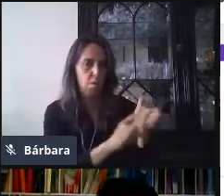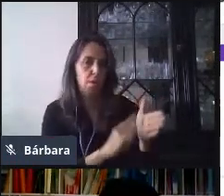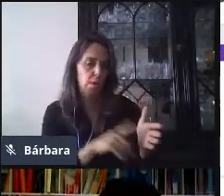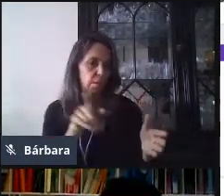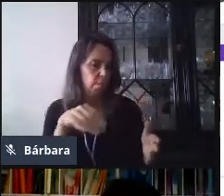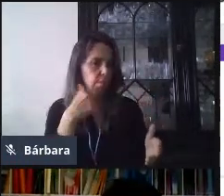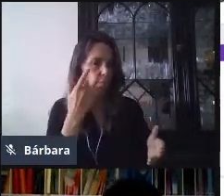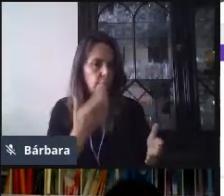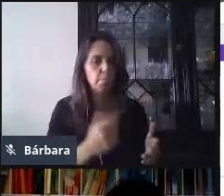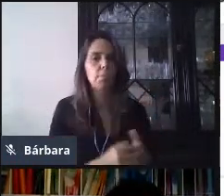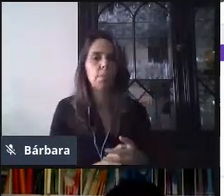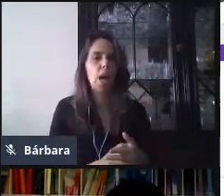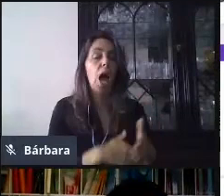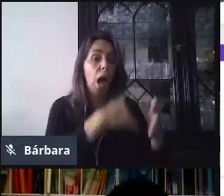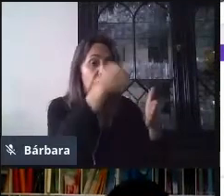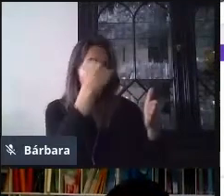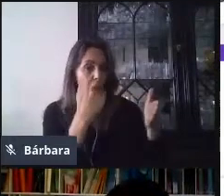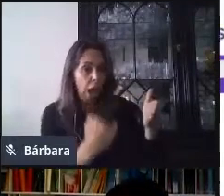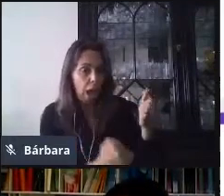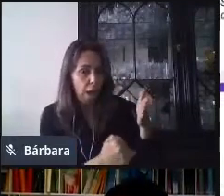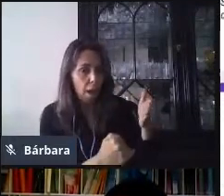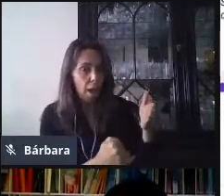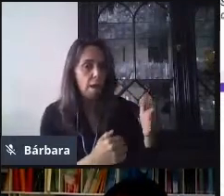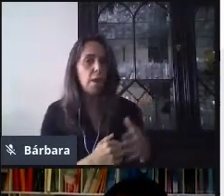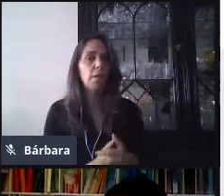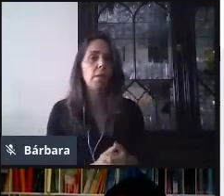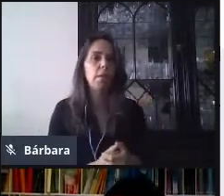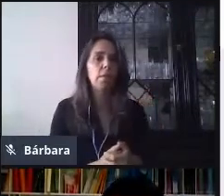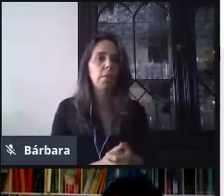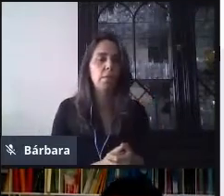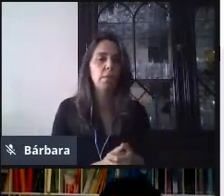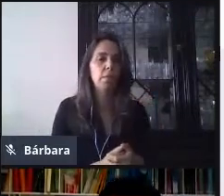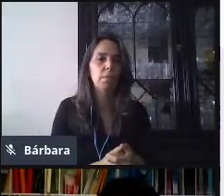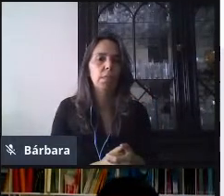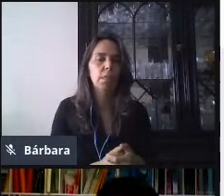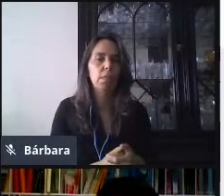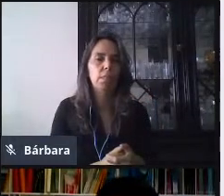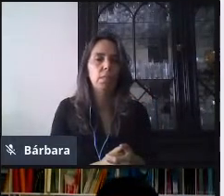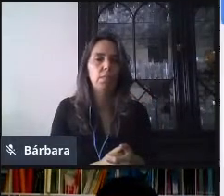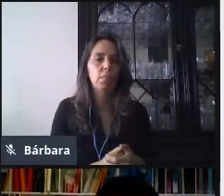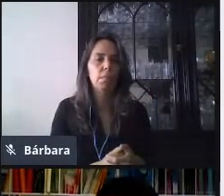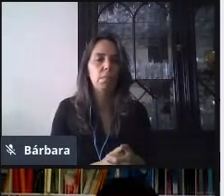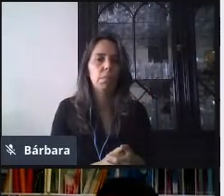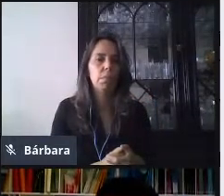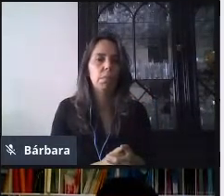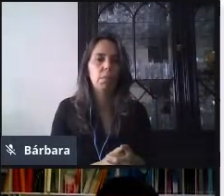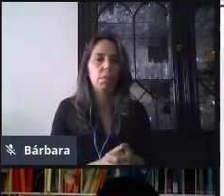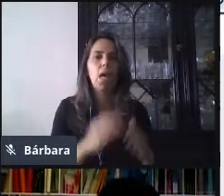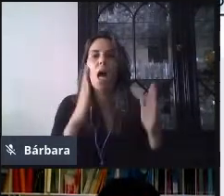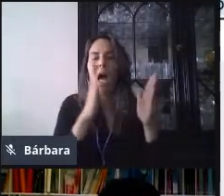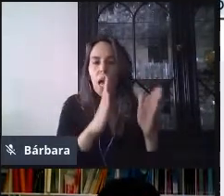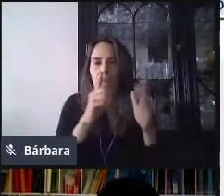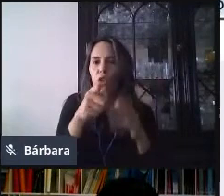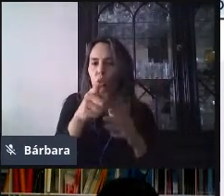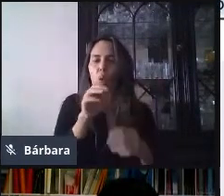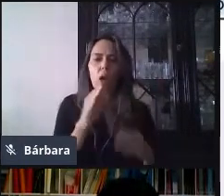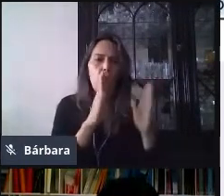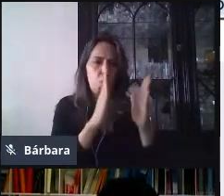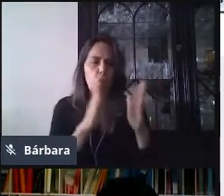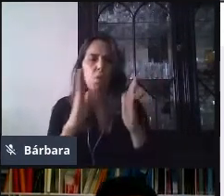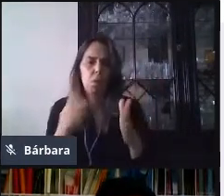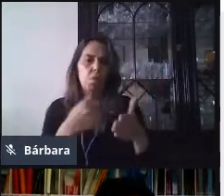En la parte final vamos a encontrar la zona de secciones, la cual indica que nuestro formulario también se puede dividir por secciones.